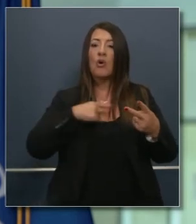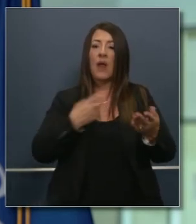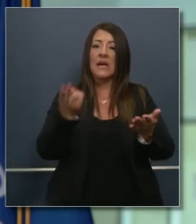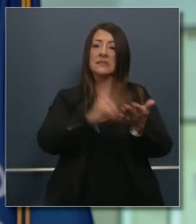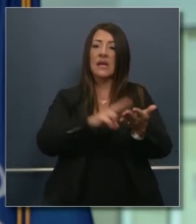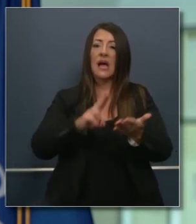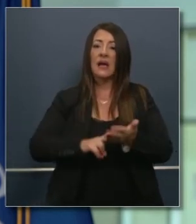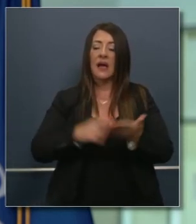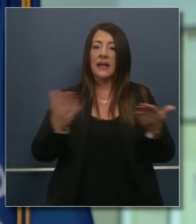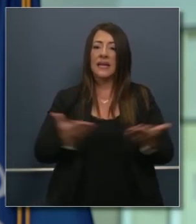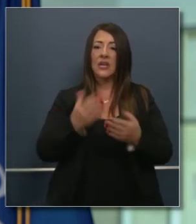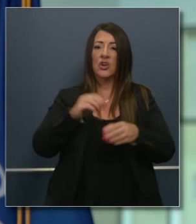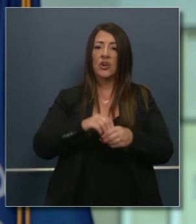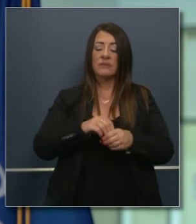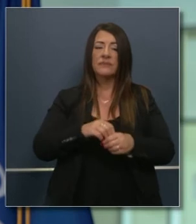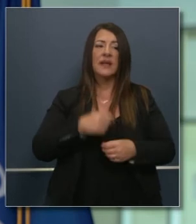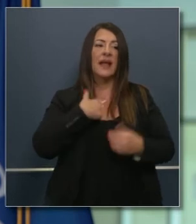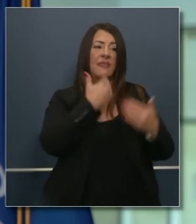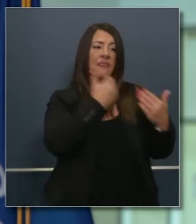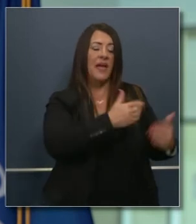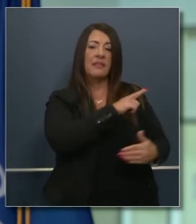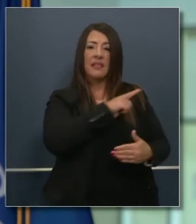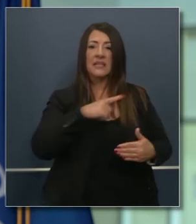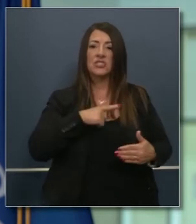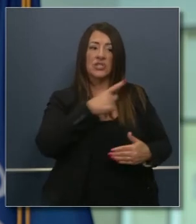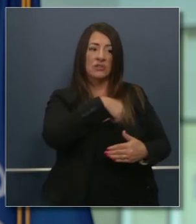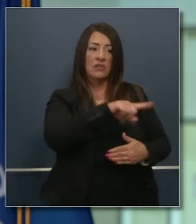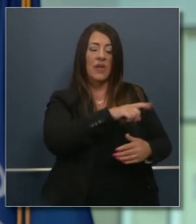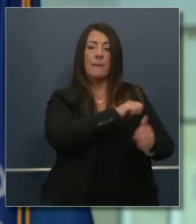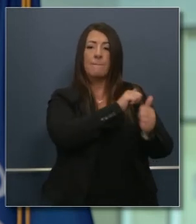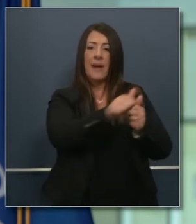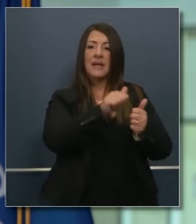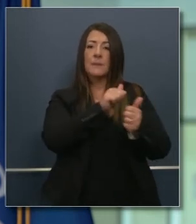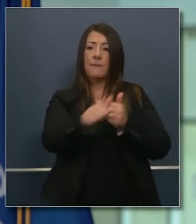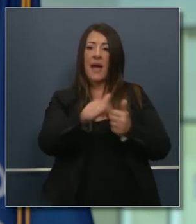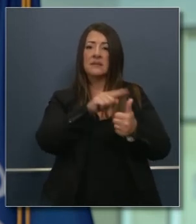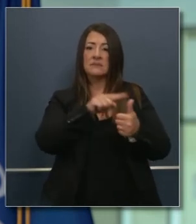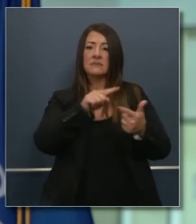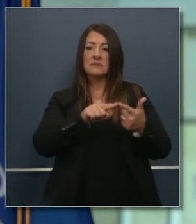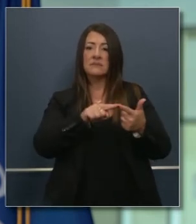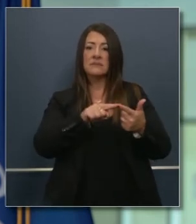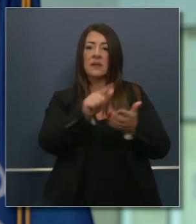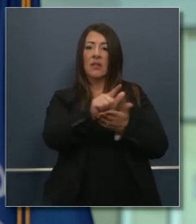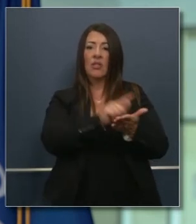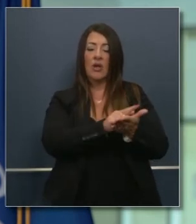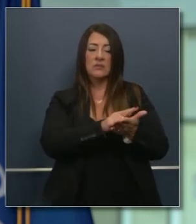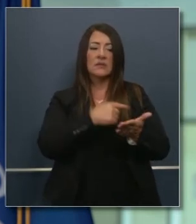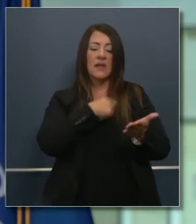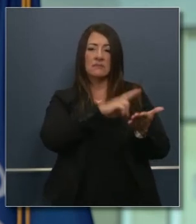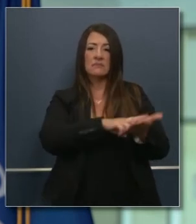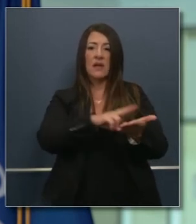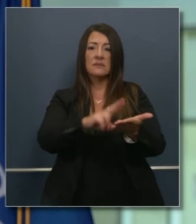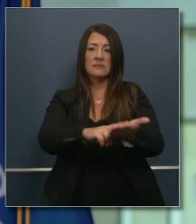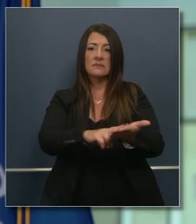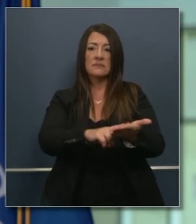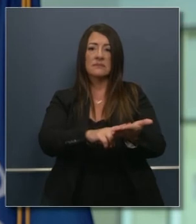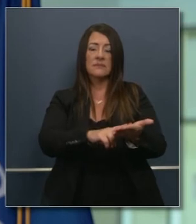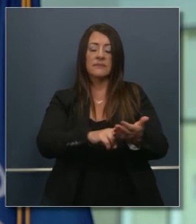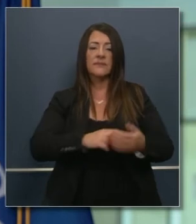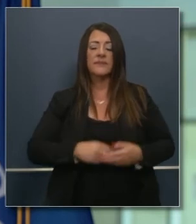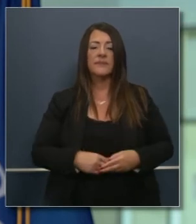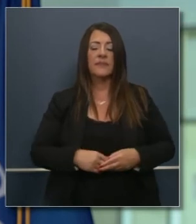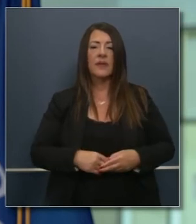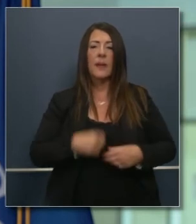codificadas y gracias al liderazgo de la legislatura ellos han aceptado aprobado dos propuestas de ley y yo las